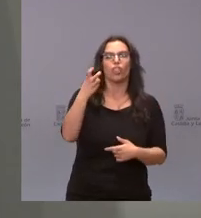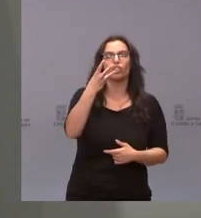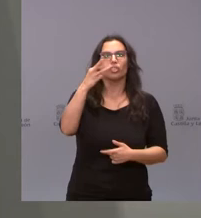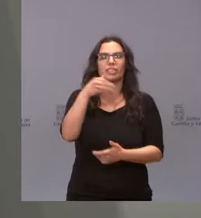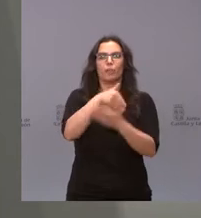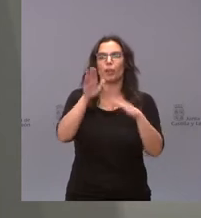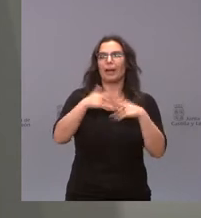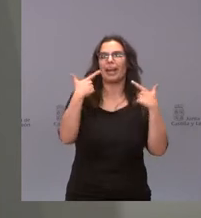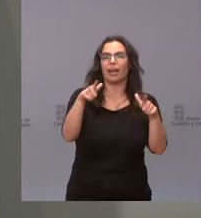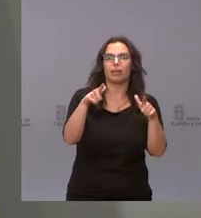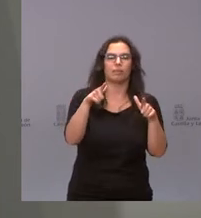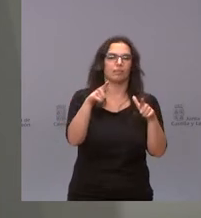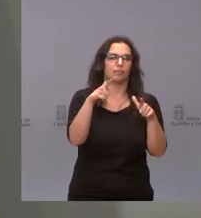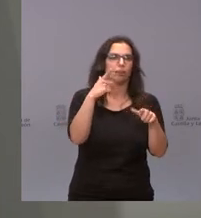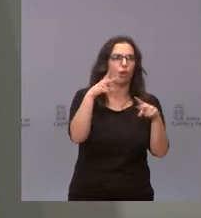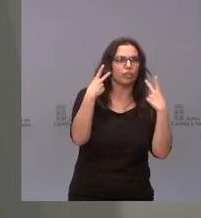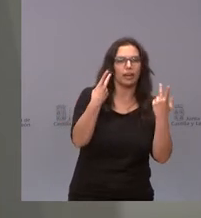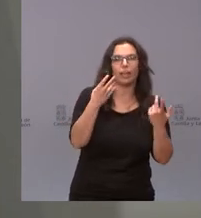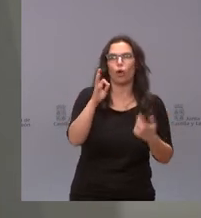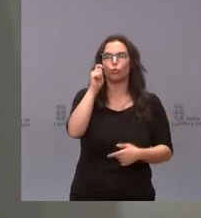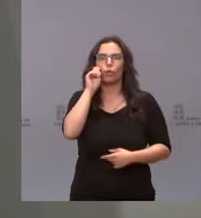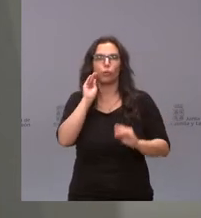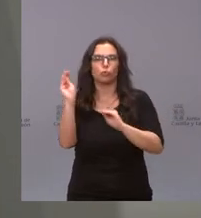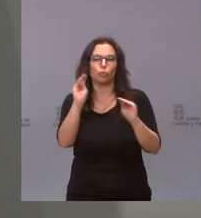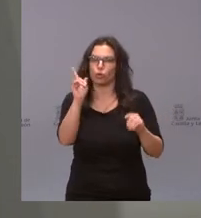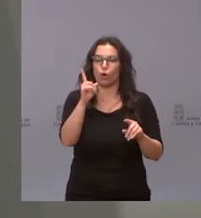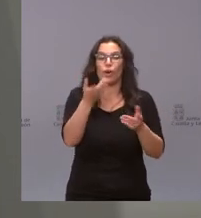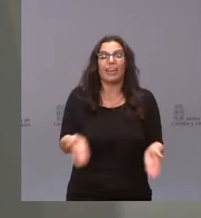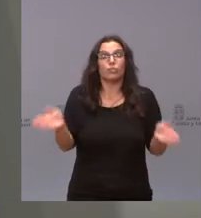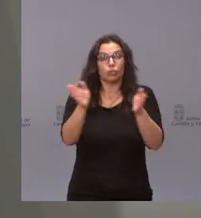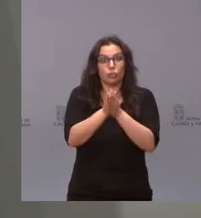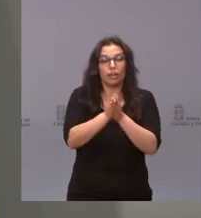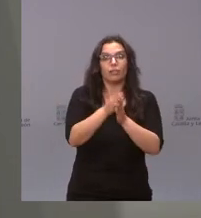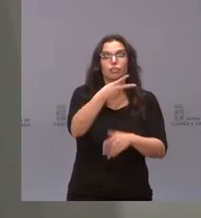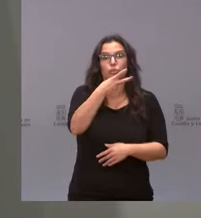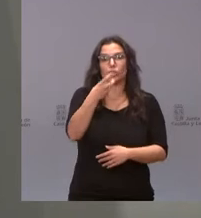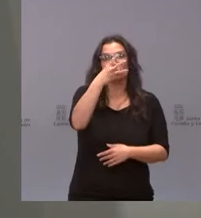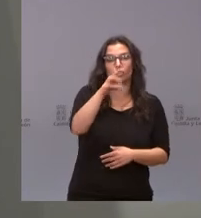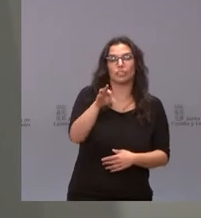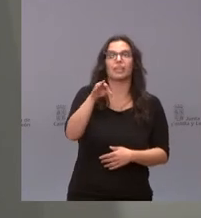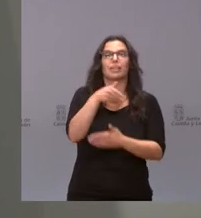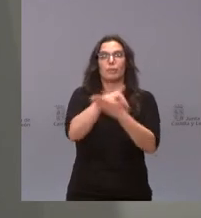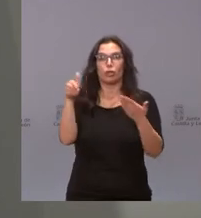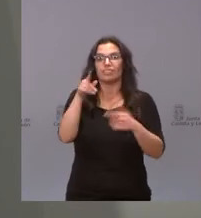se reúnen con Turismo y dicen que ponen 230 millones. No, son 230 millones para más de 90 CENAES.